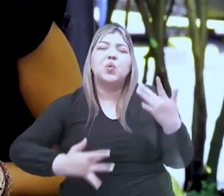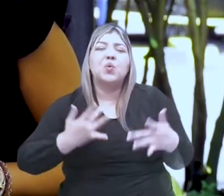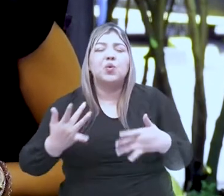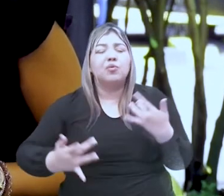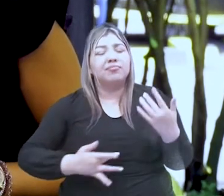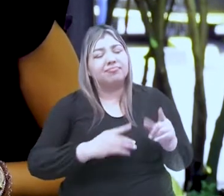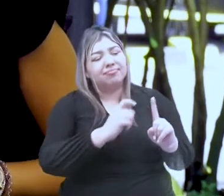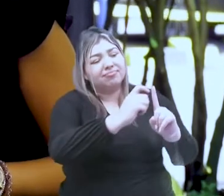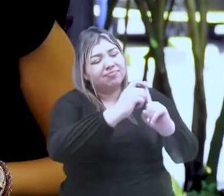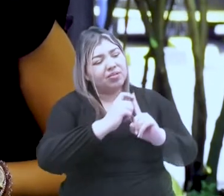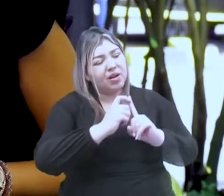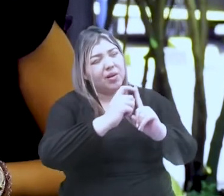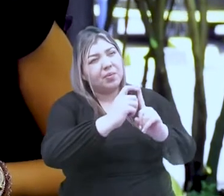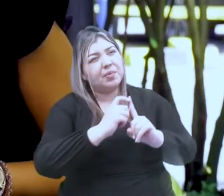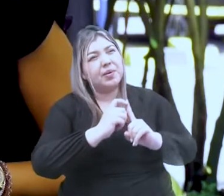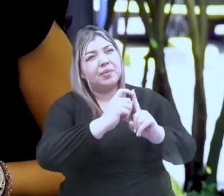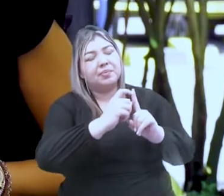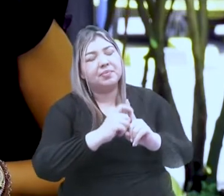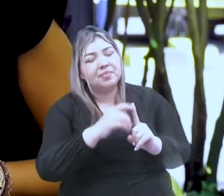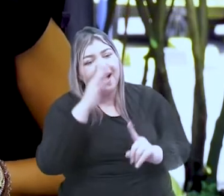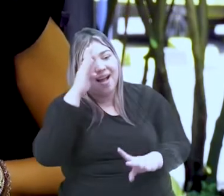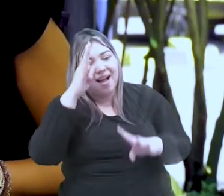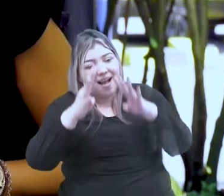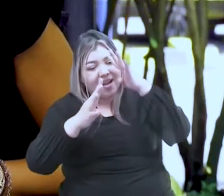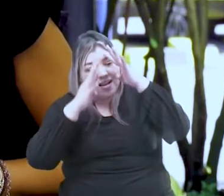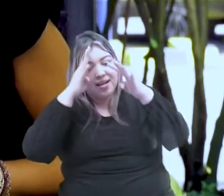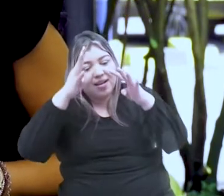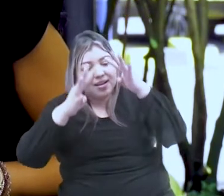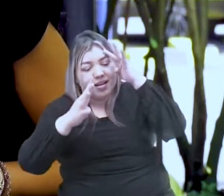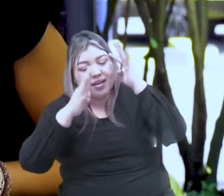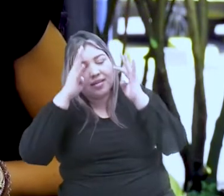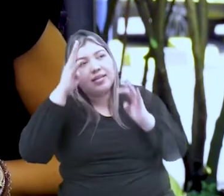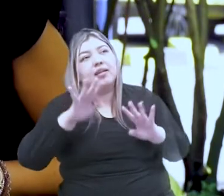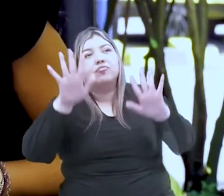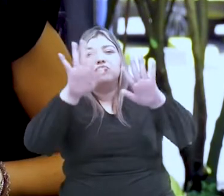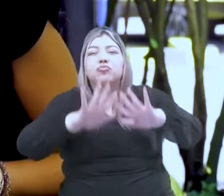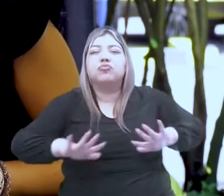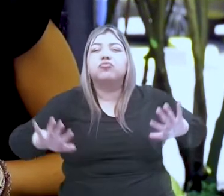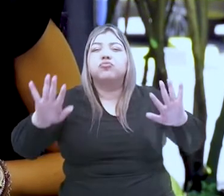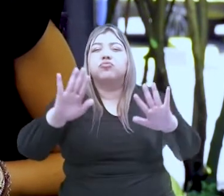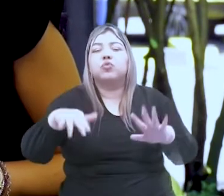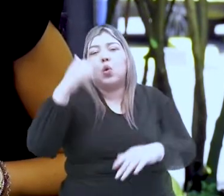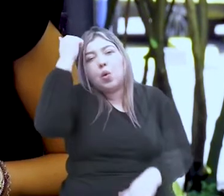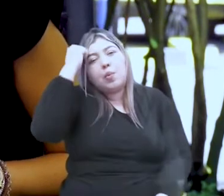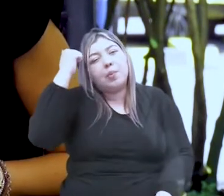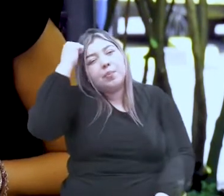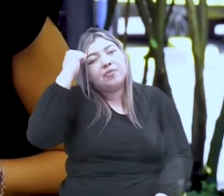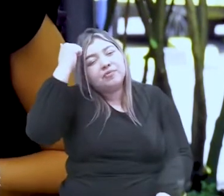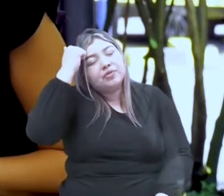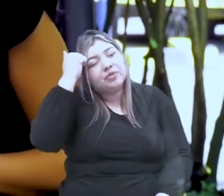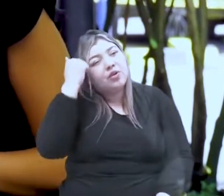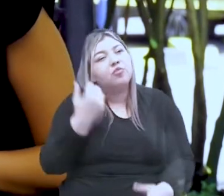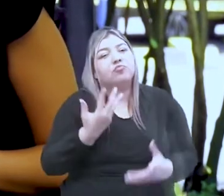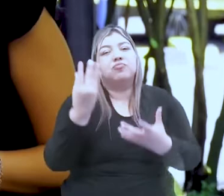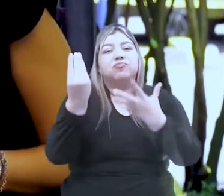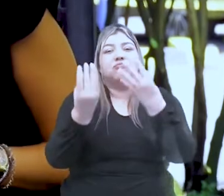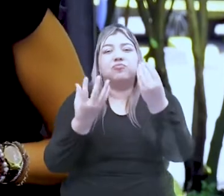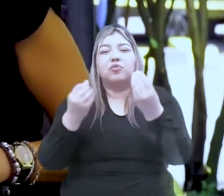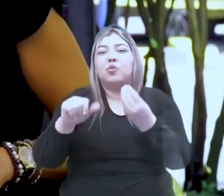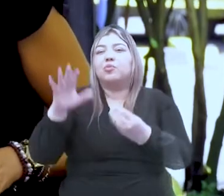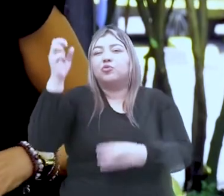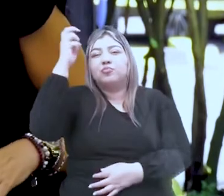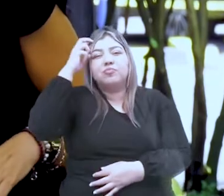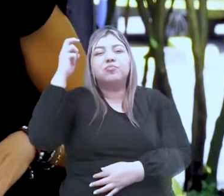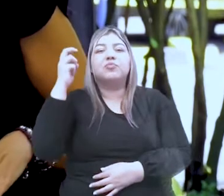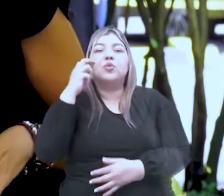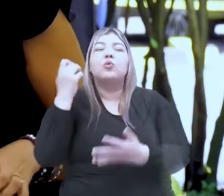palabras, sino por ver la creatividad puesta en escena en región, de los maestros, del equipo del Pacífico Colombiano, hoy